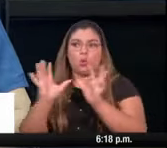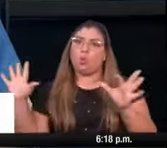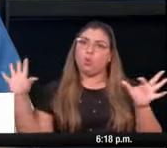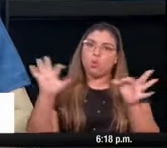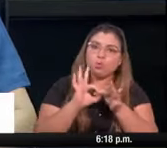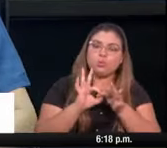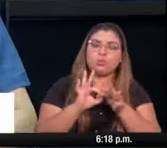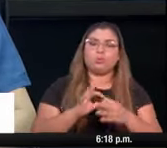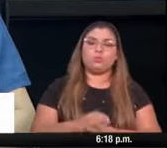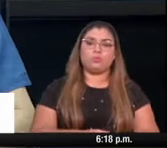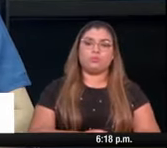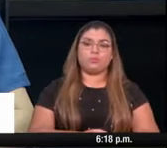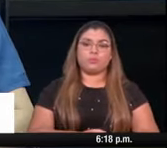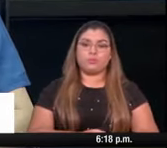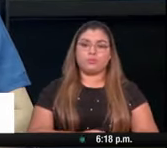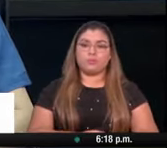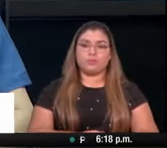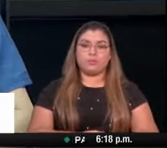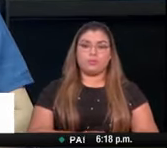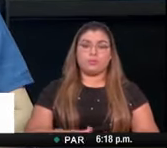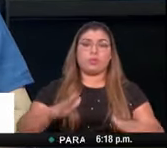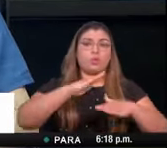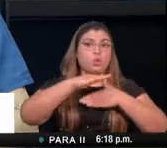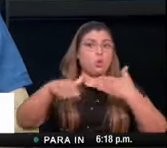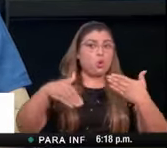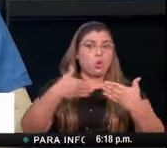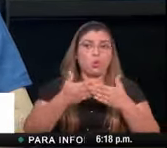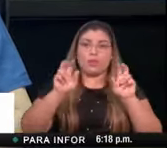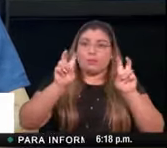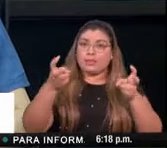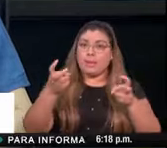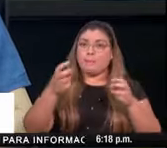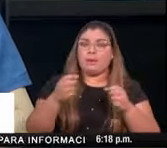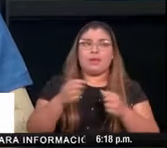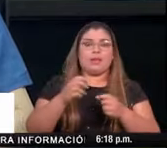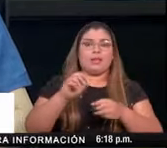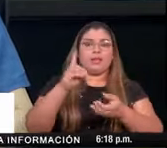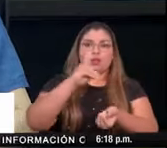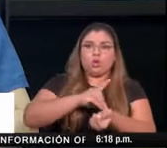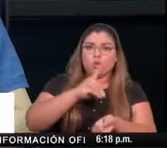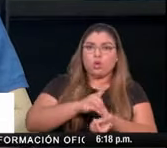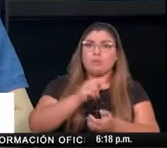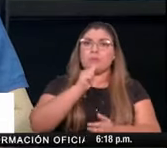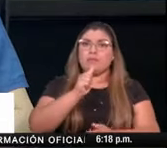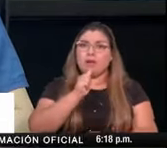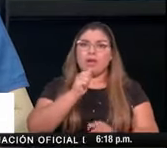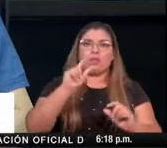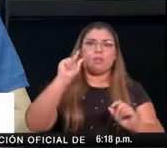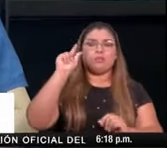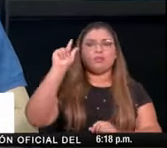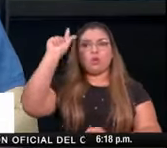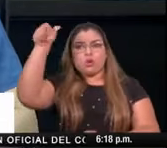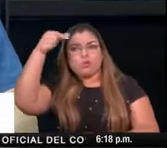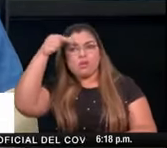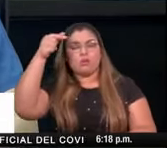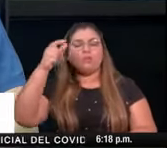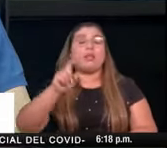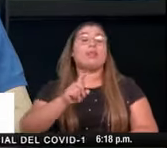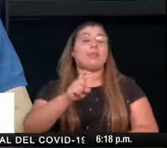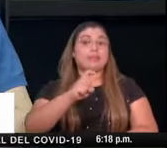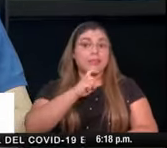inclusive todas las partes de la práctica particular de la medicina es difícil poder